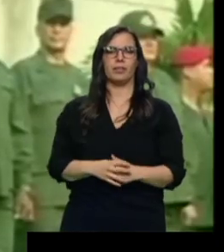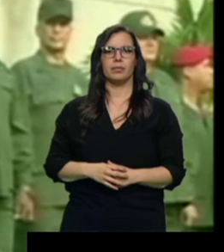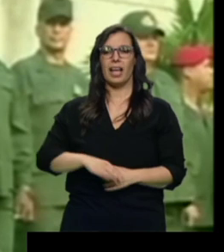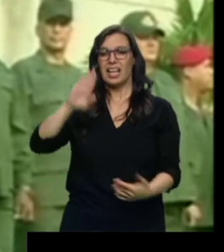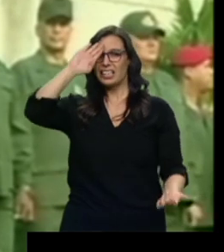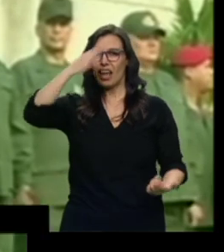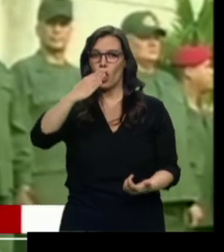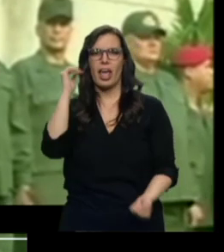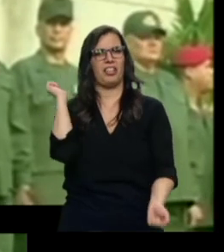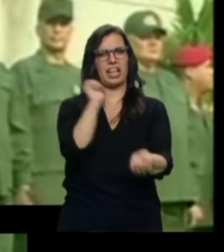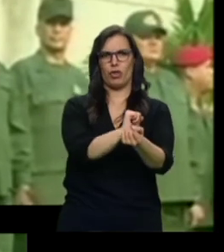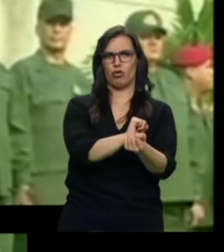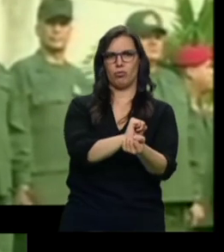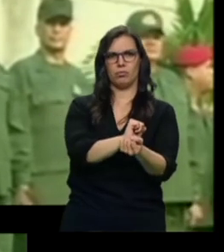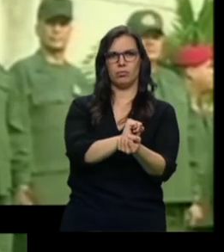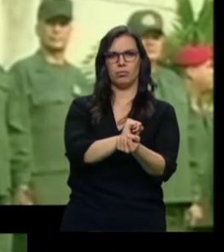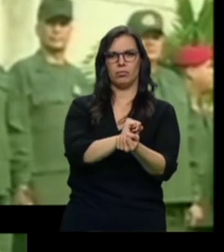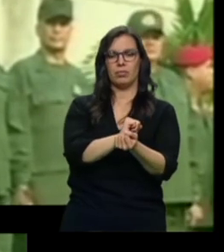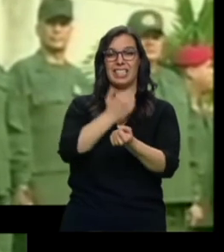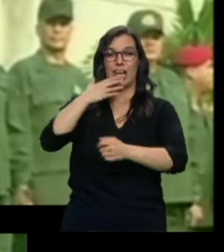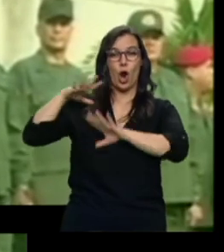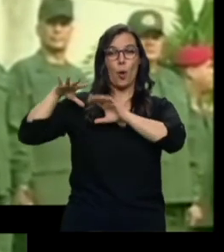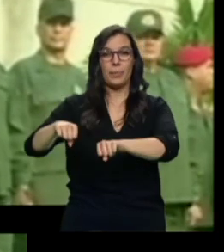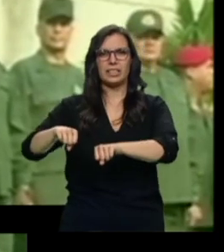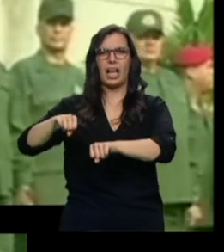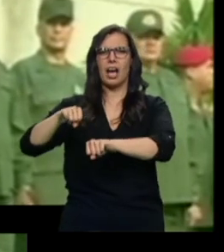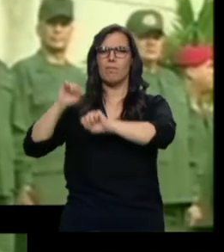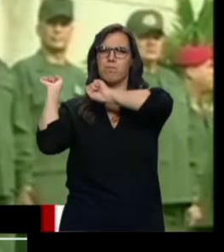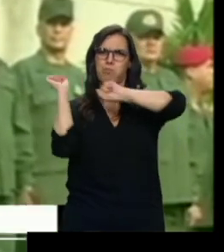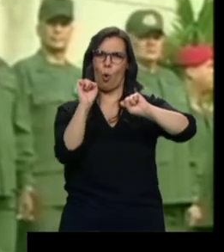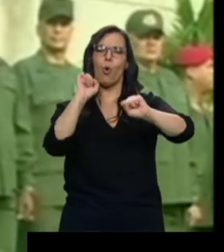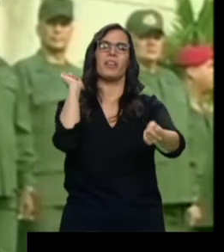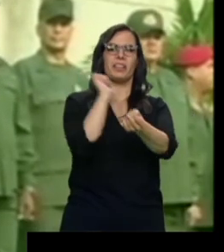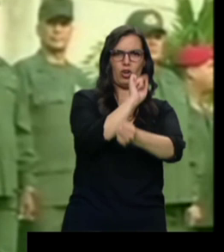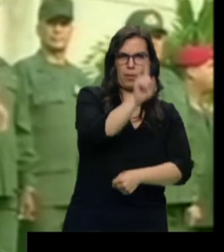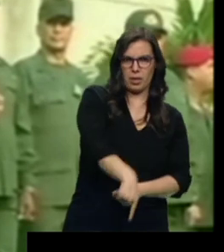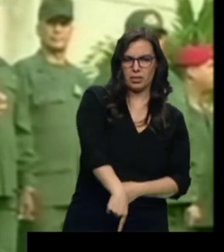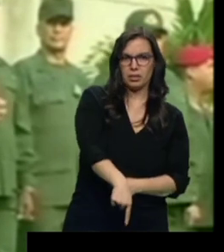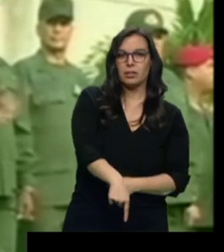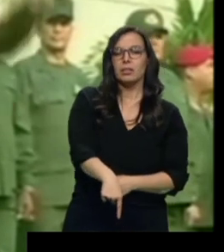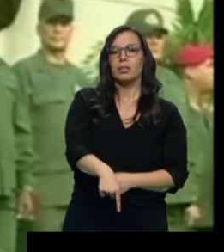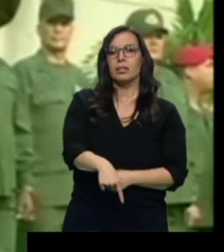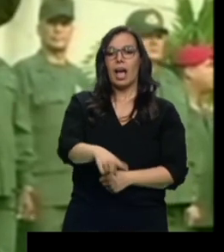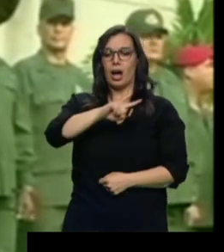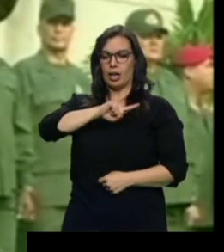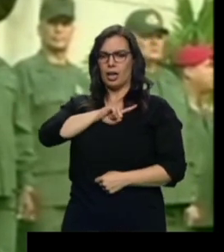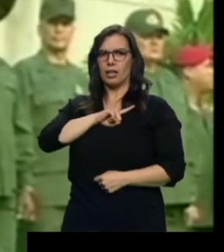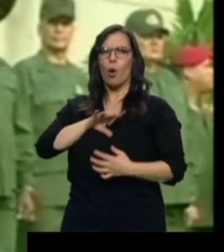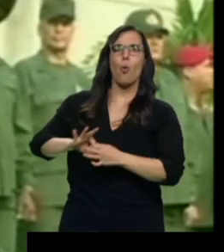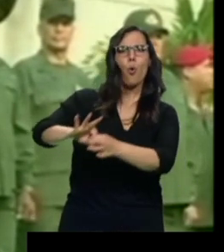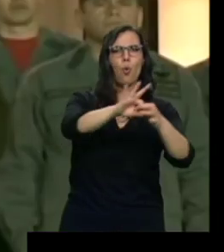detenerlos. A los golpistas, rechazarlos. Y detenerlos también. Y la Fuerza Armada, unida,